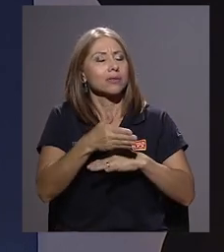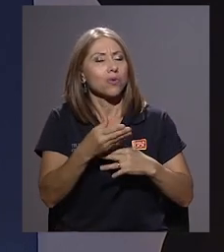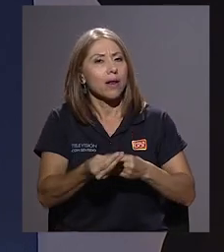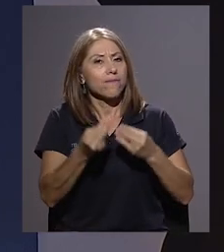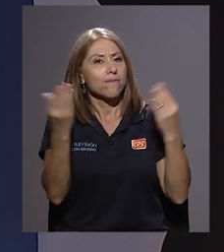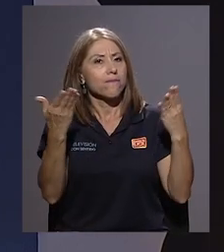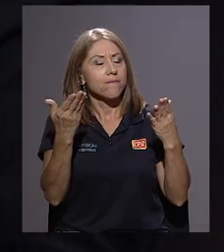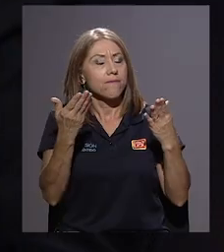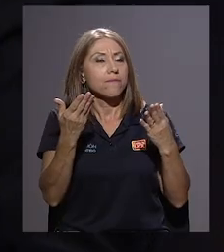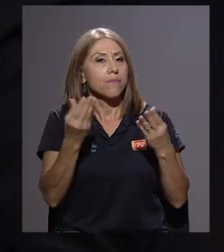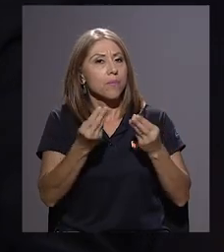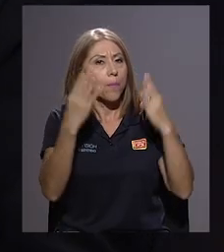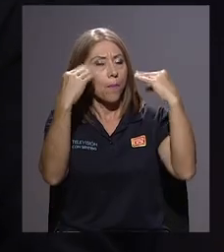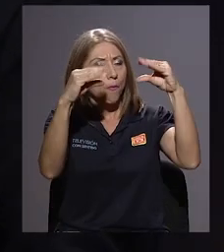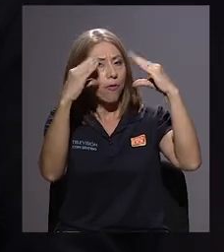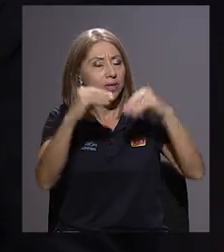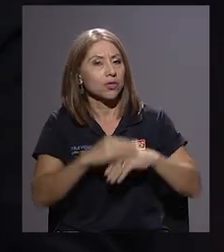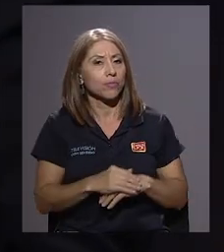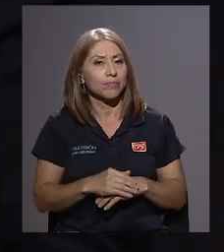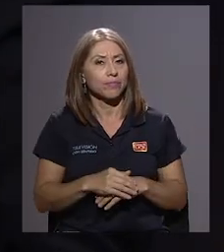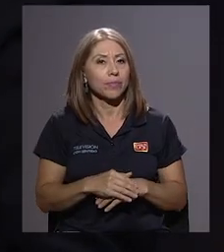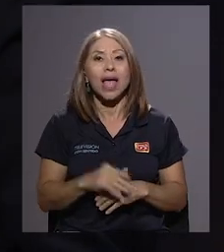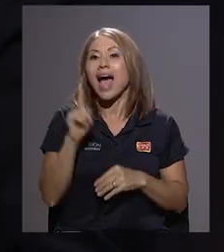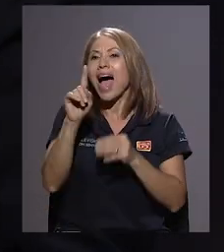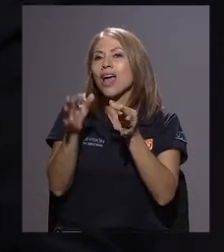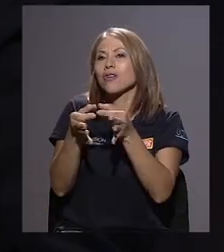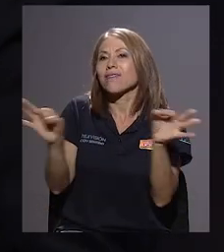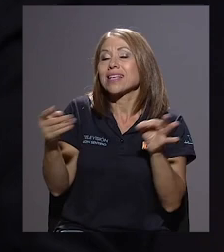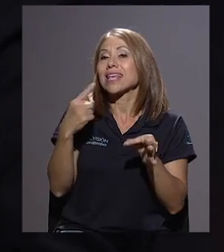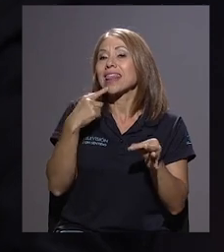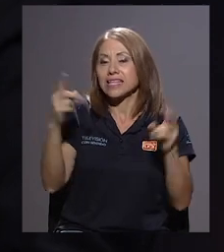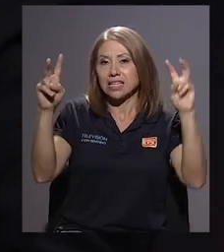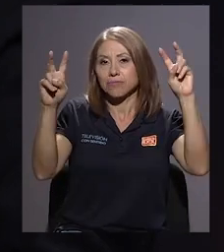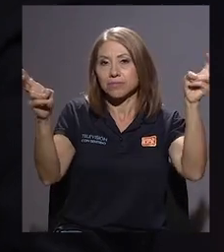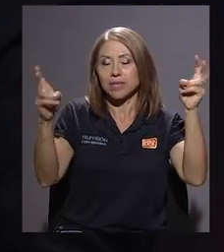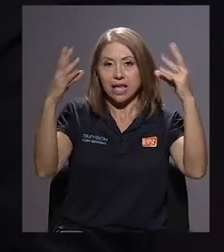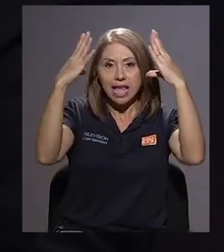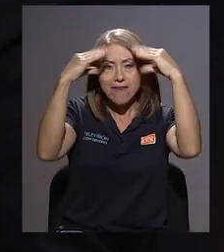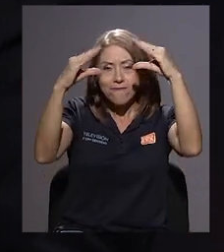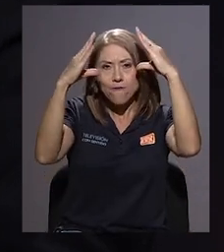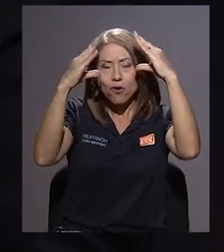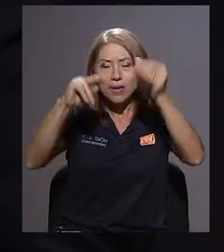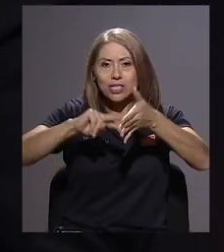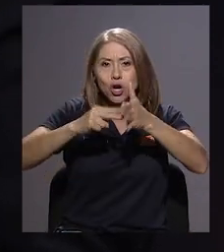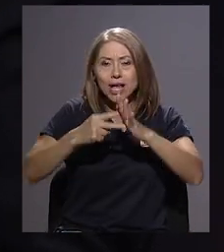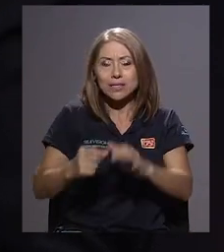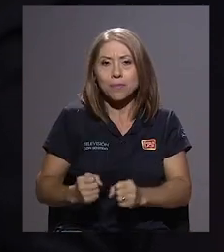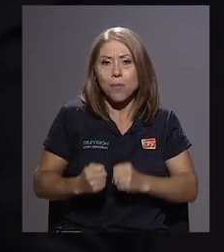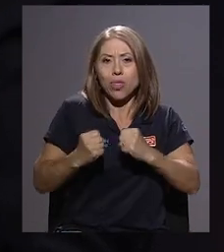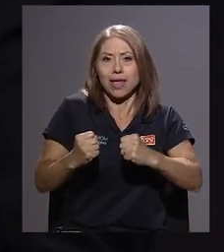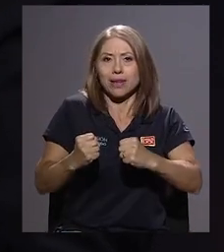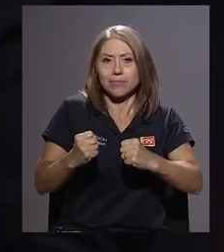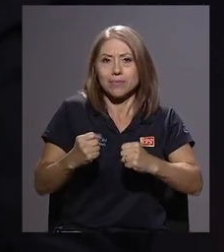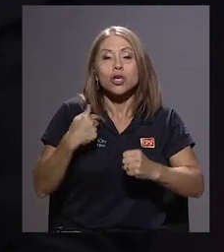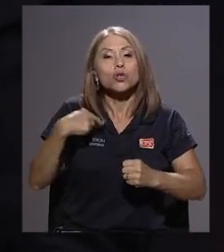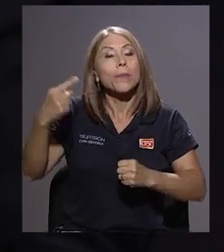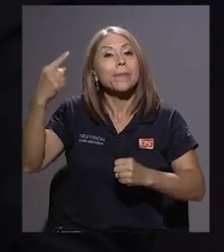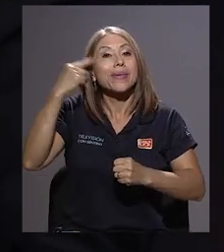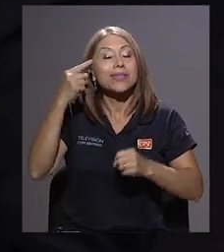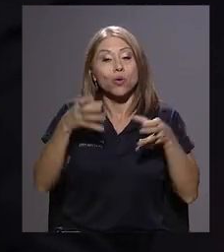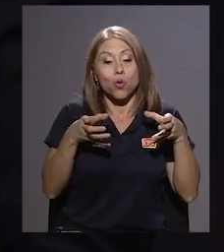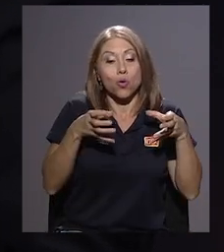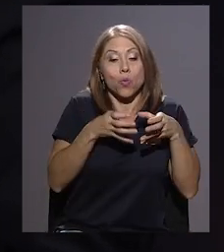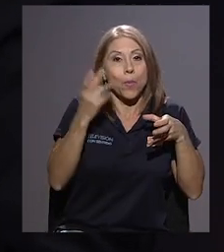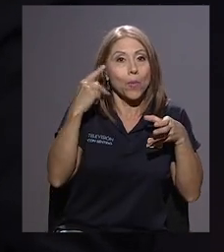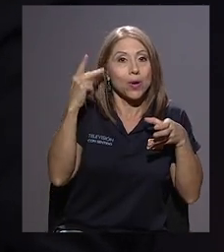información pública? Yo considero que ya hay un dicho que dice que la información es poder. Me parece que la clase política